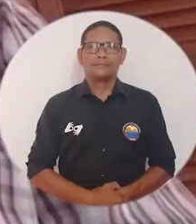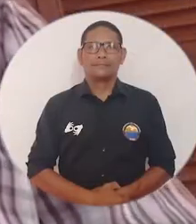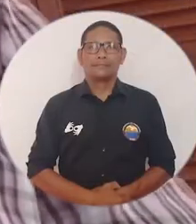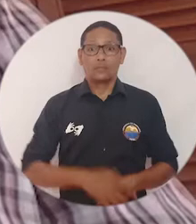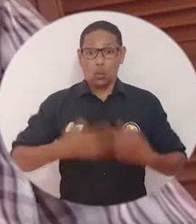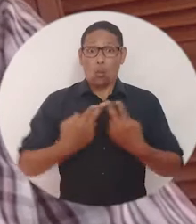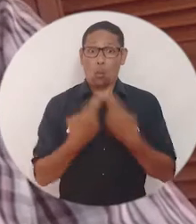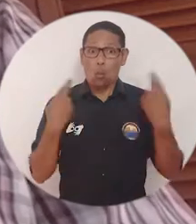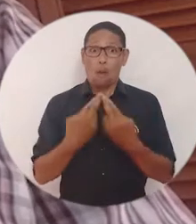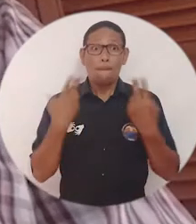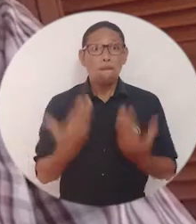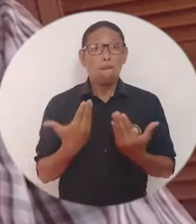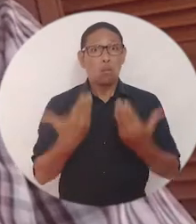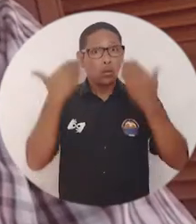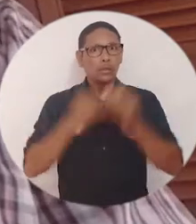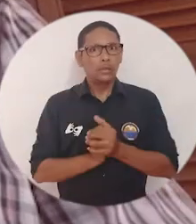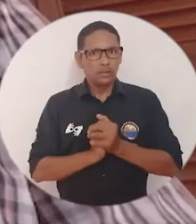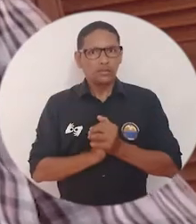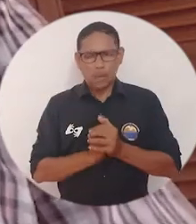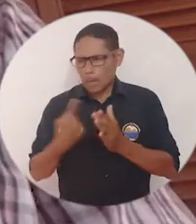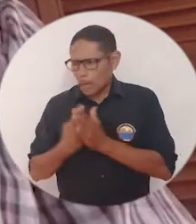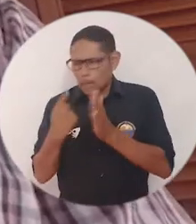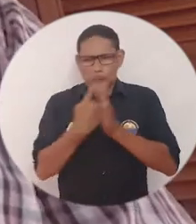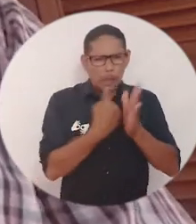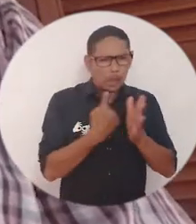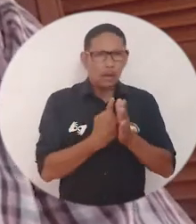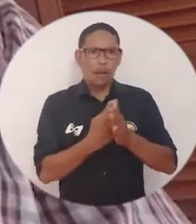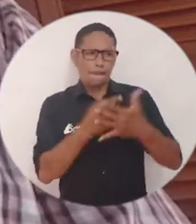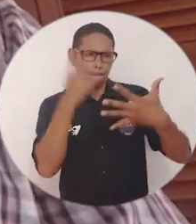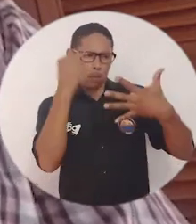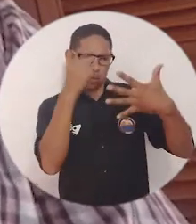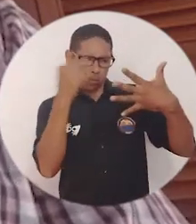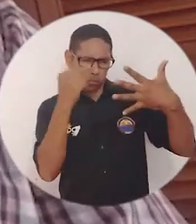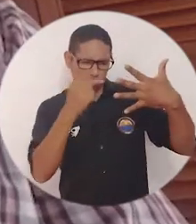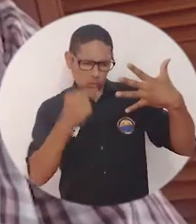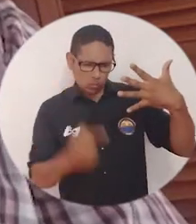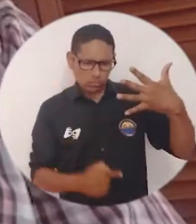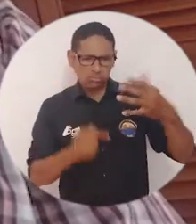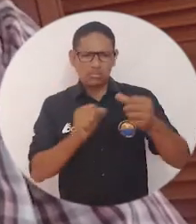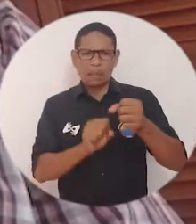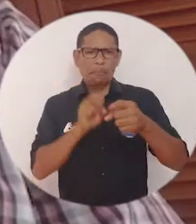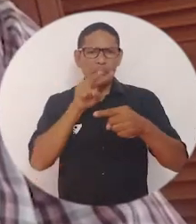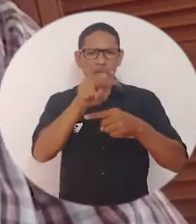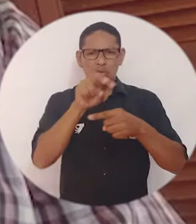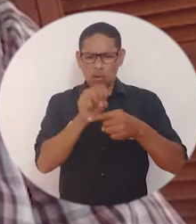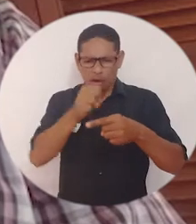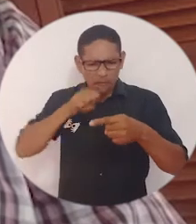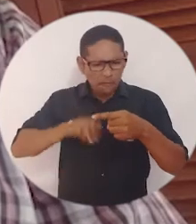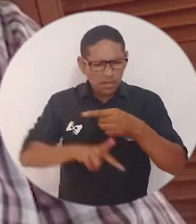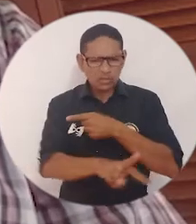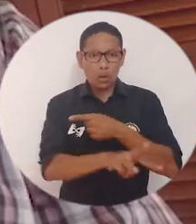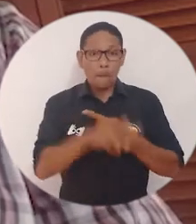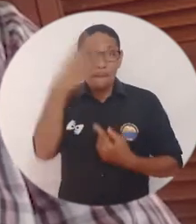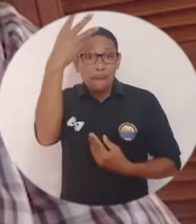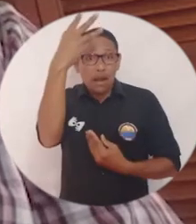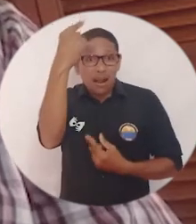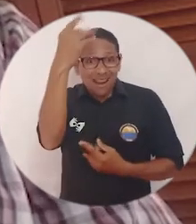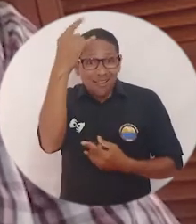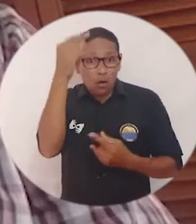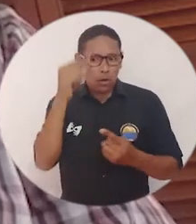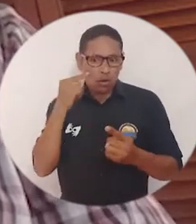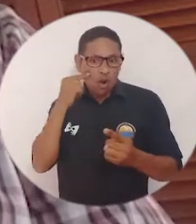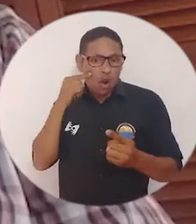Ha sido una reunión muy enriquecedora en donde revisamos punto por punto la misión, la visión y los valores